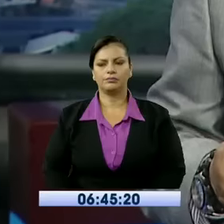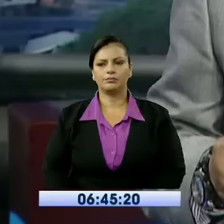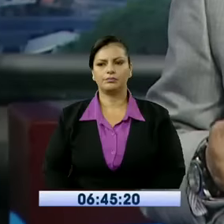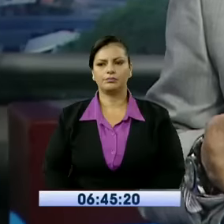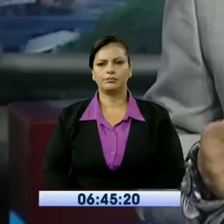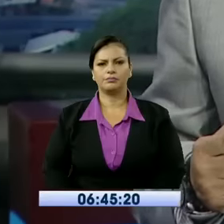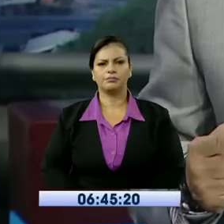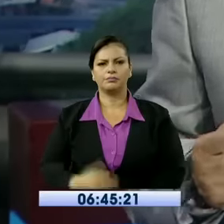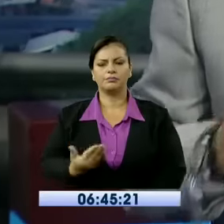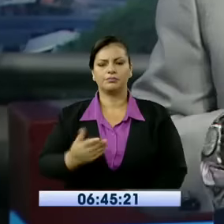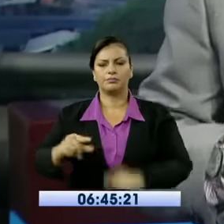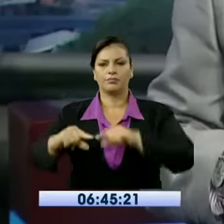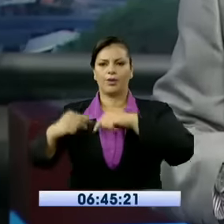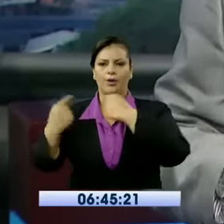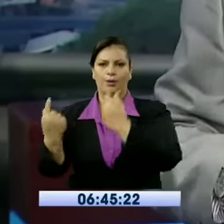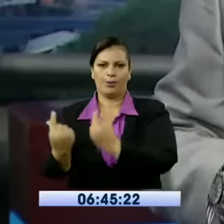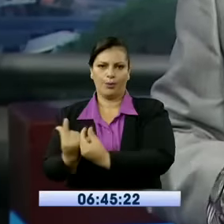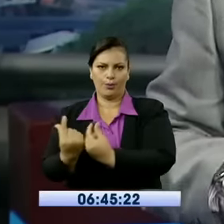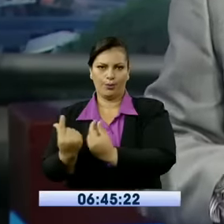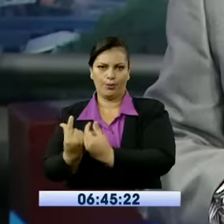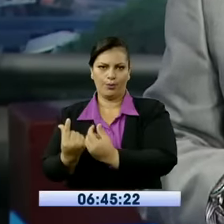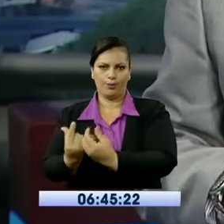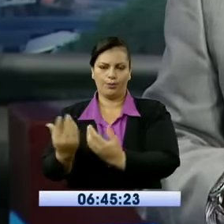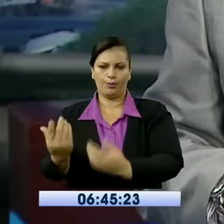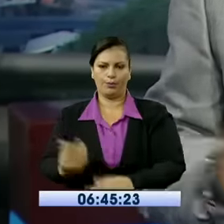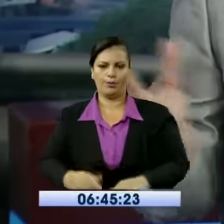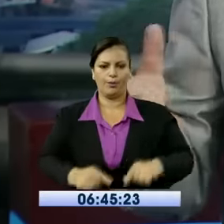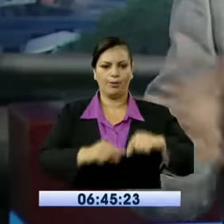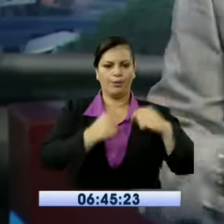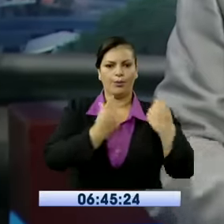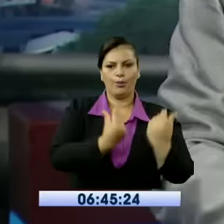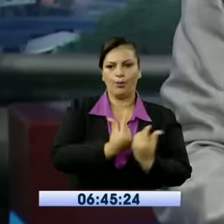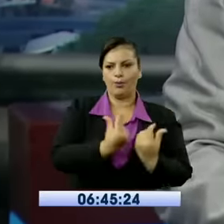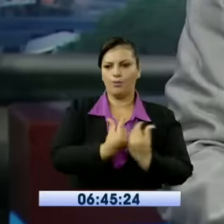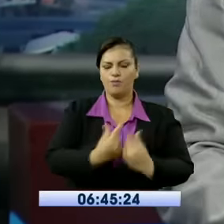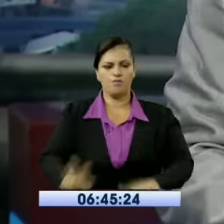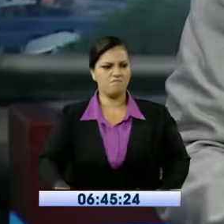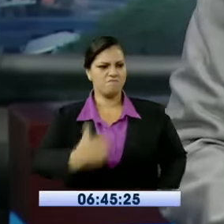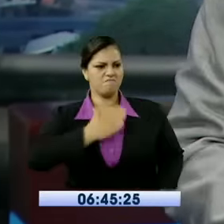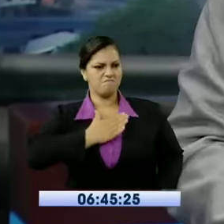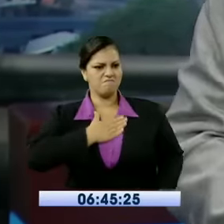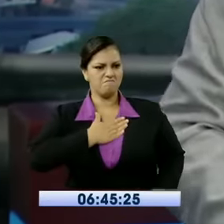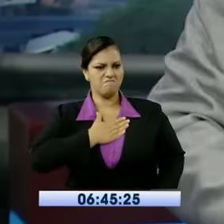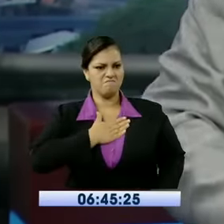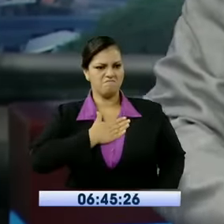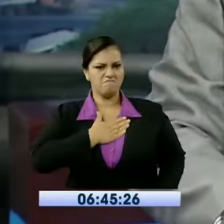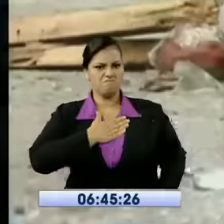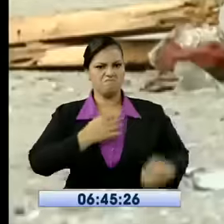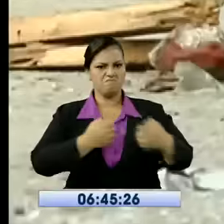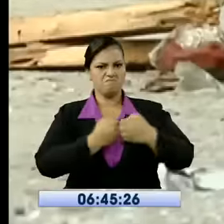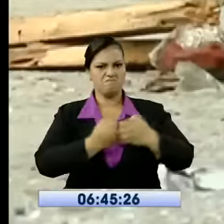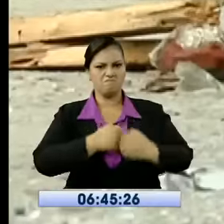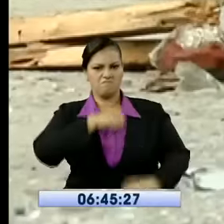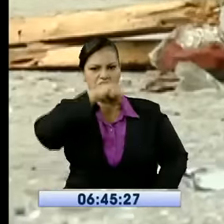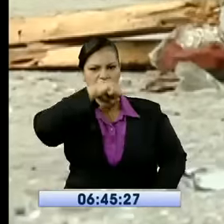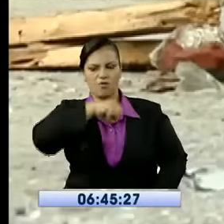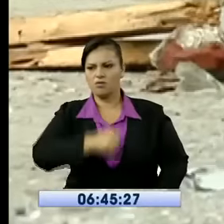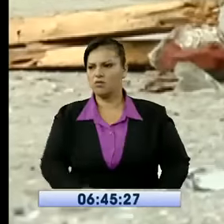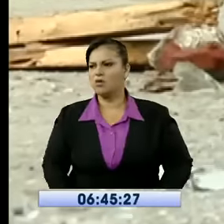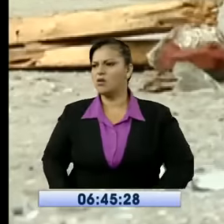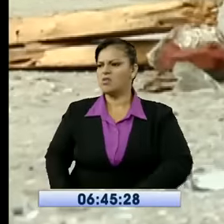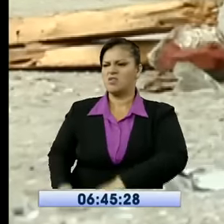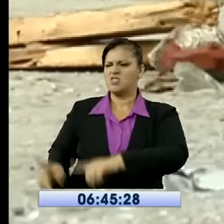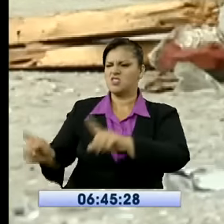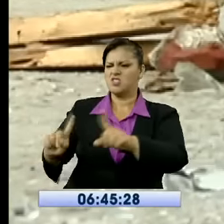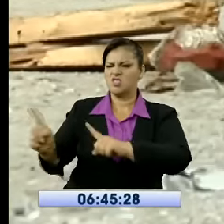simpatizantes o hinchas de equipos de fútbol. Terrible. Veamos. Como una batalla